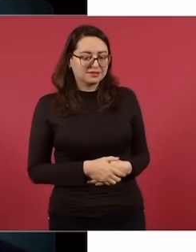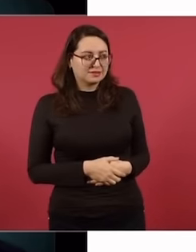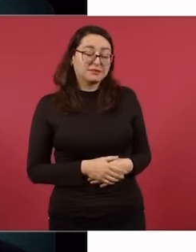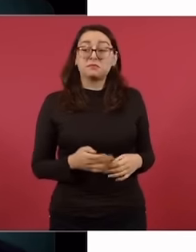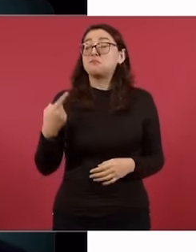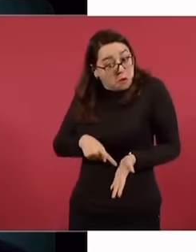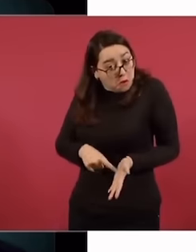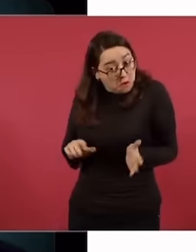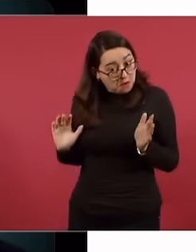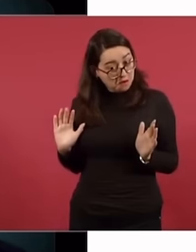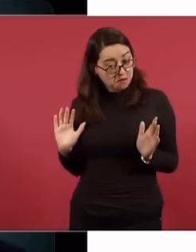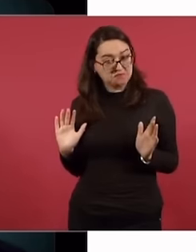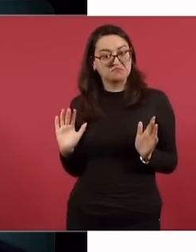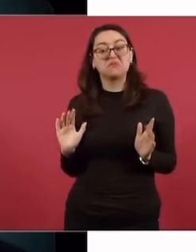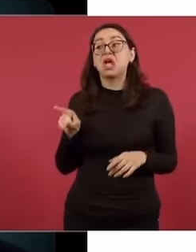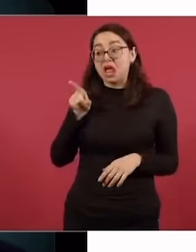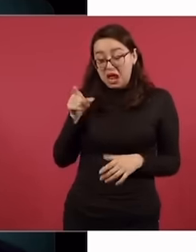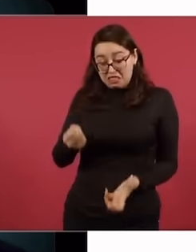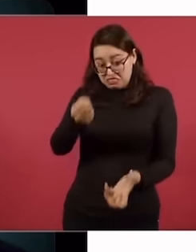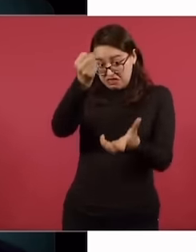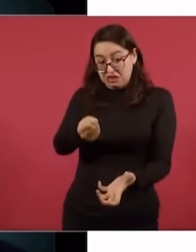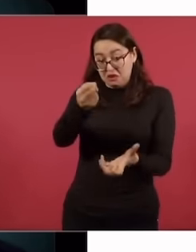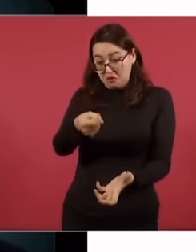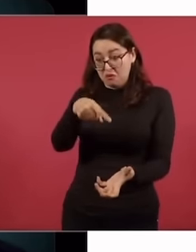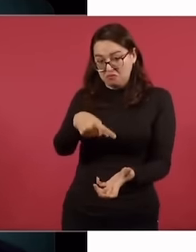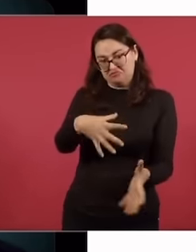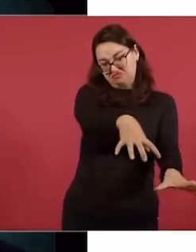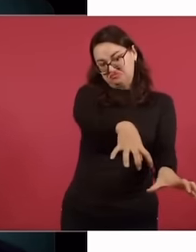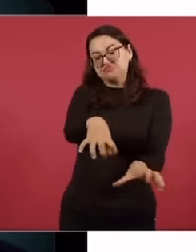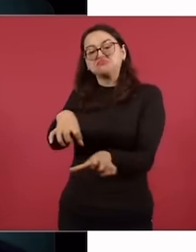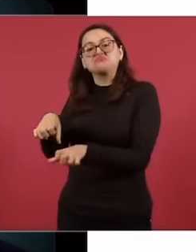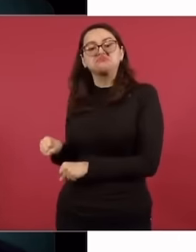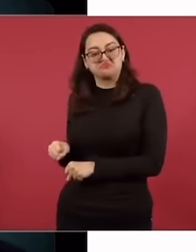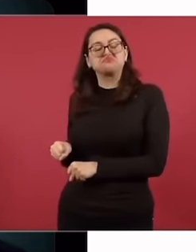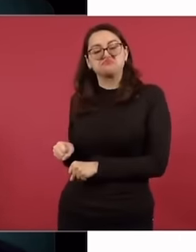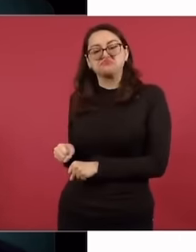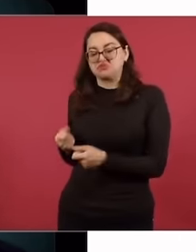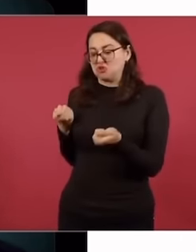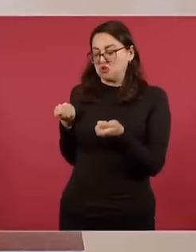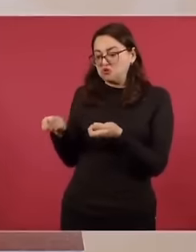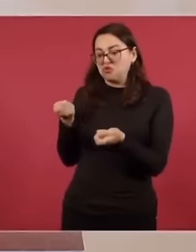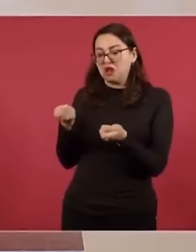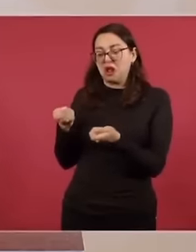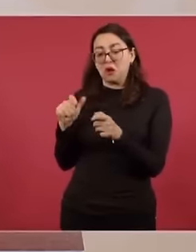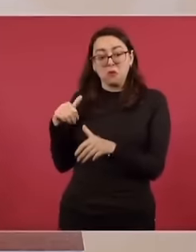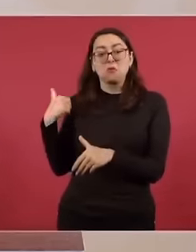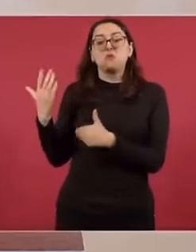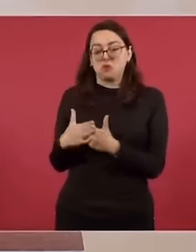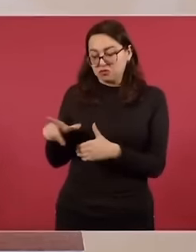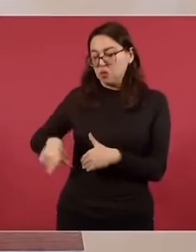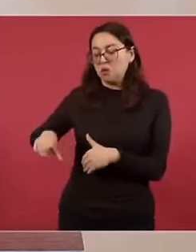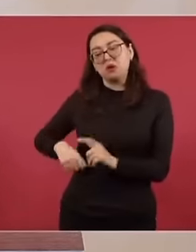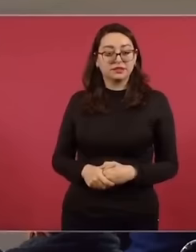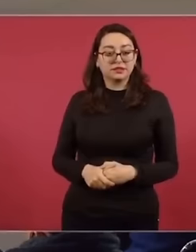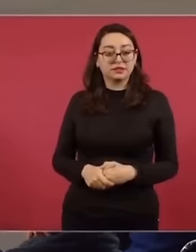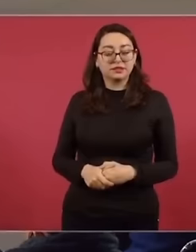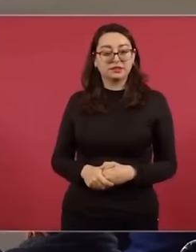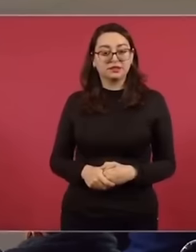Al sistema de... Pero al parecer, quiere quedarse con el dinero de las cuentas individuales y dejarle los problemas a los gobiernos futuros.